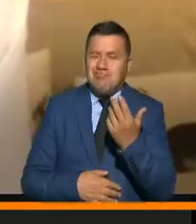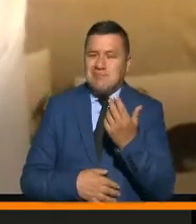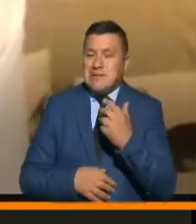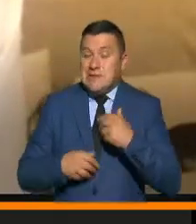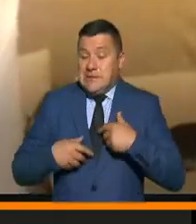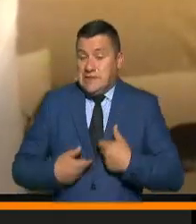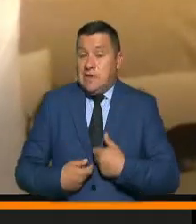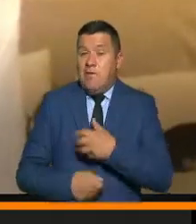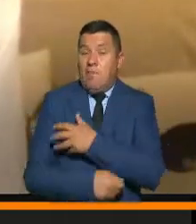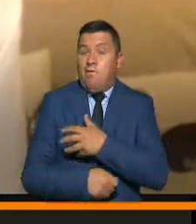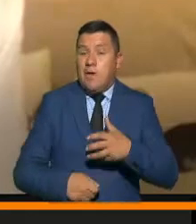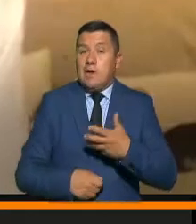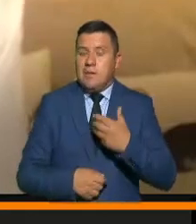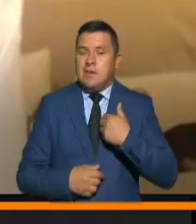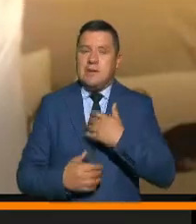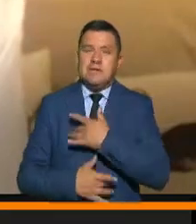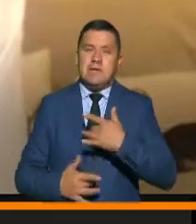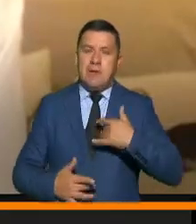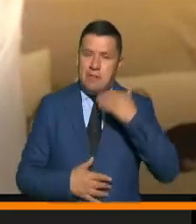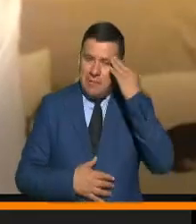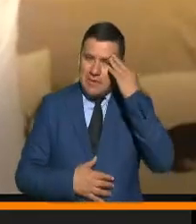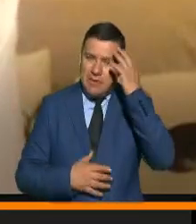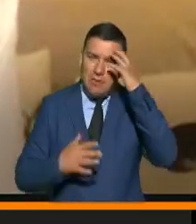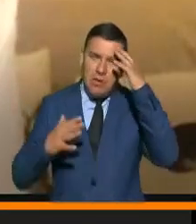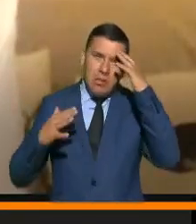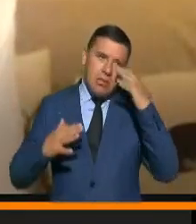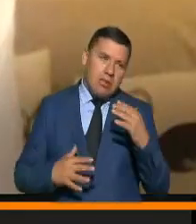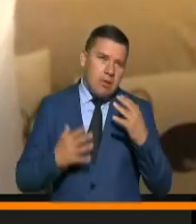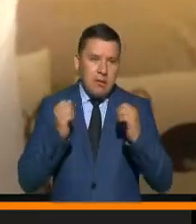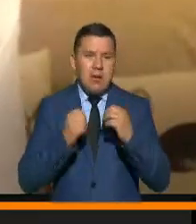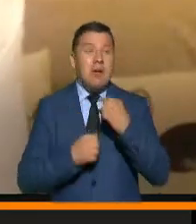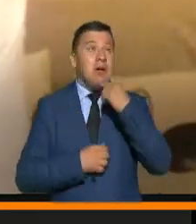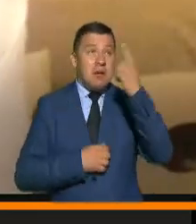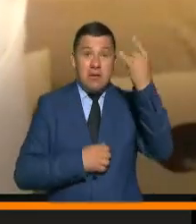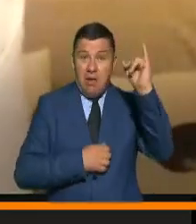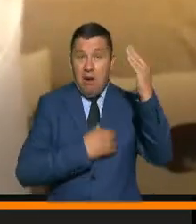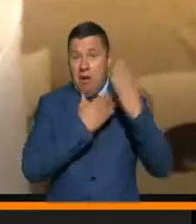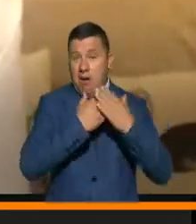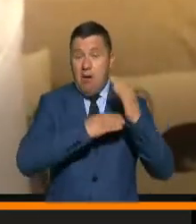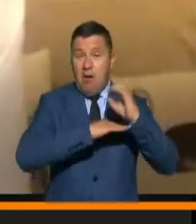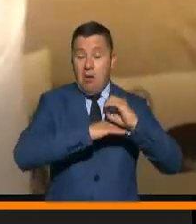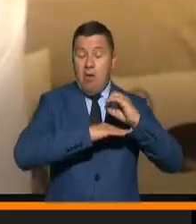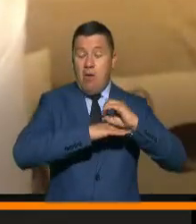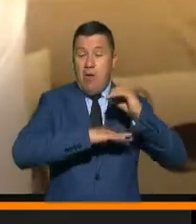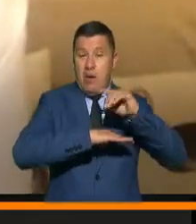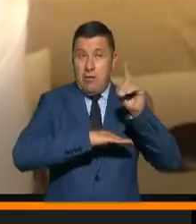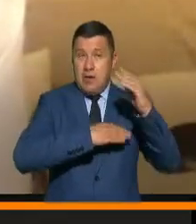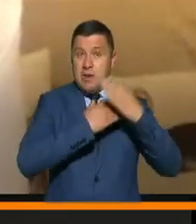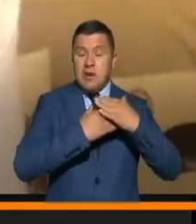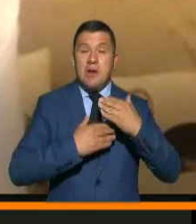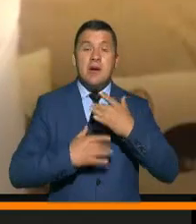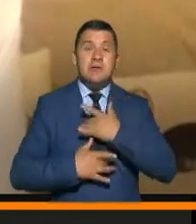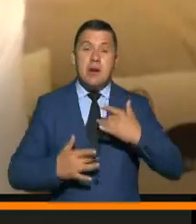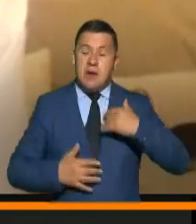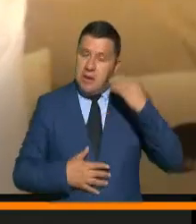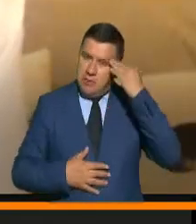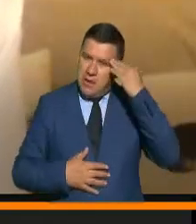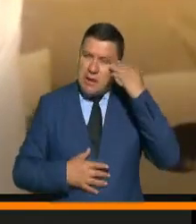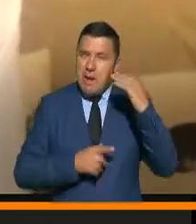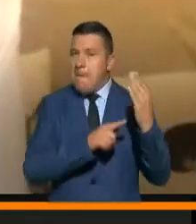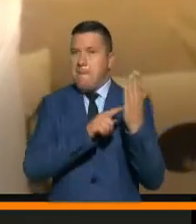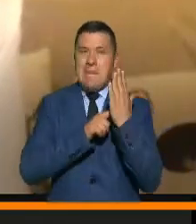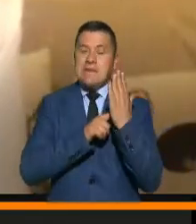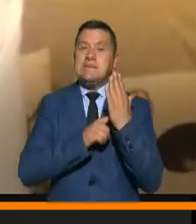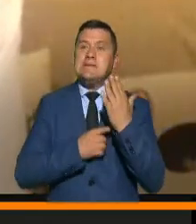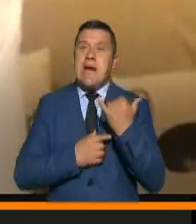desgaste fuerte en el campo de la salud mental. Ya lo he dicho, la OMS, la salud mental, se presenta como uno de los